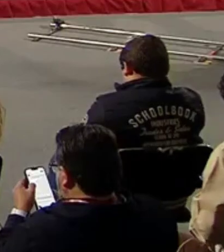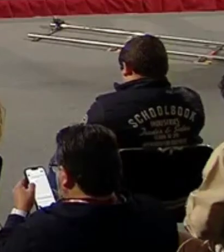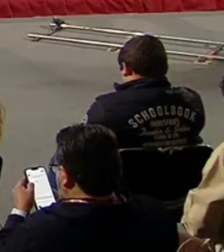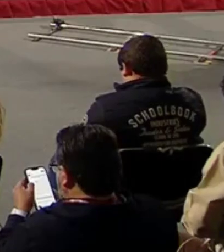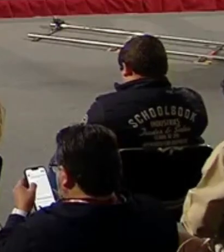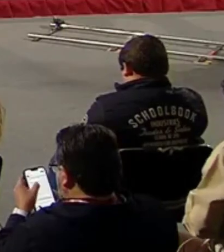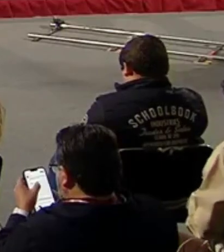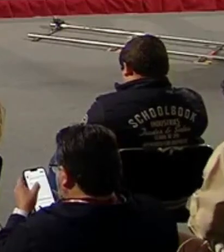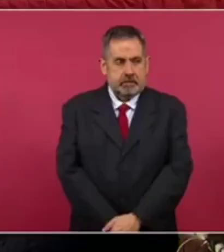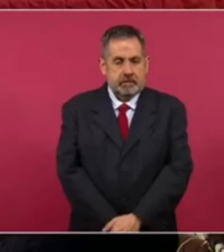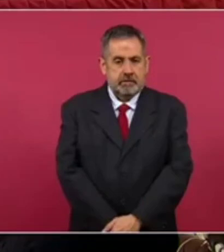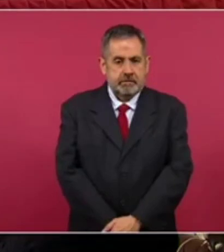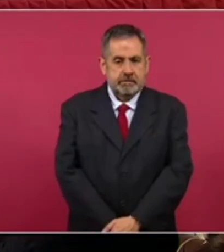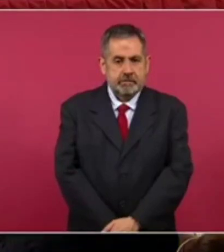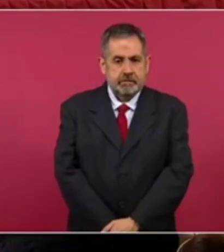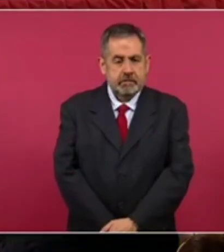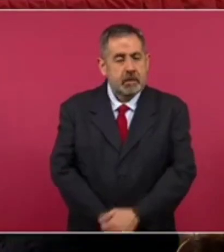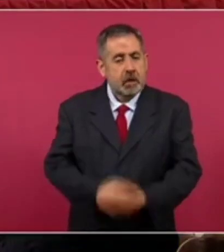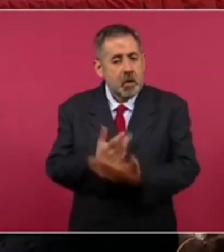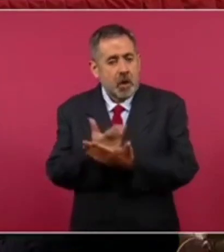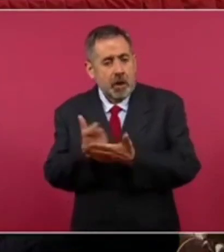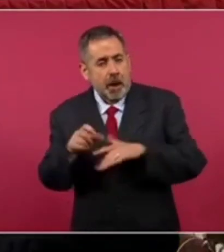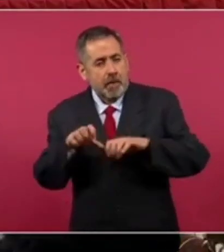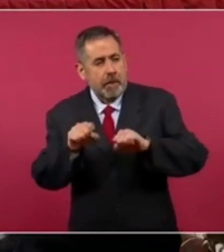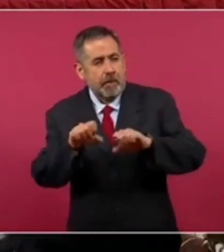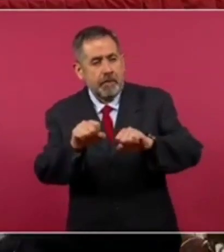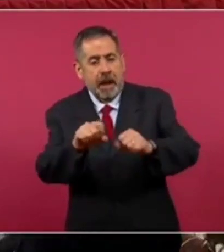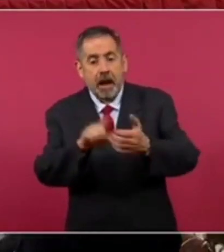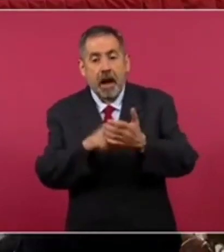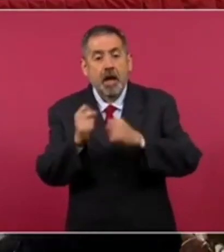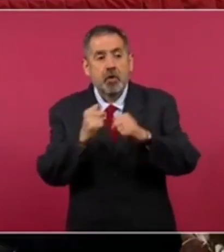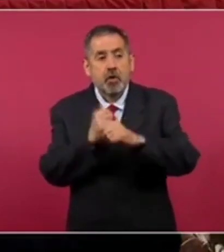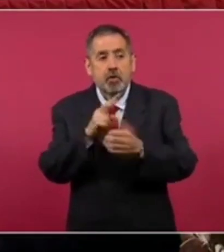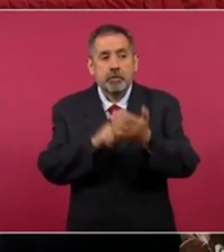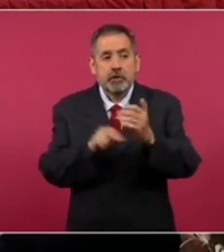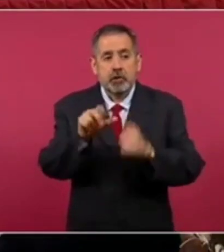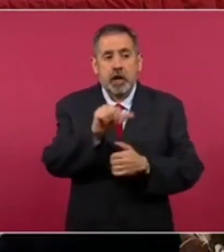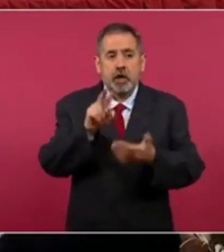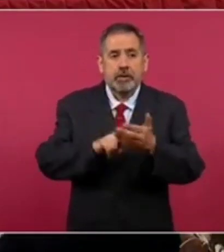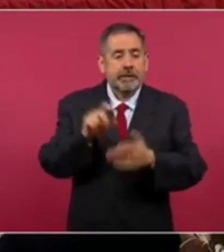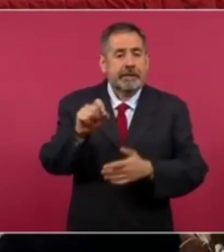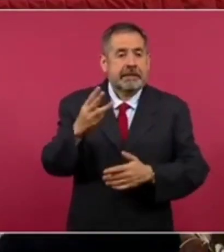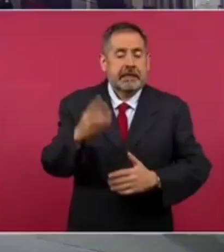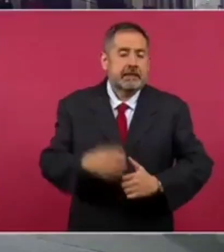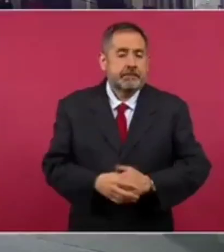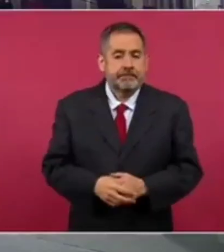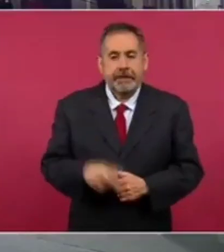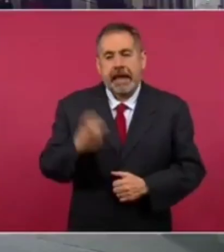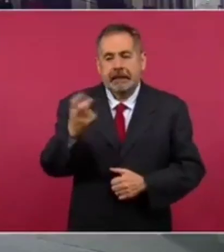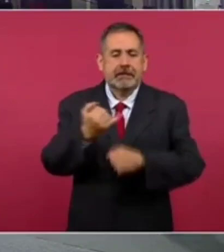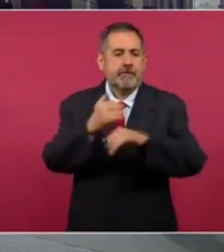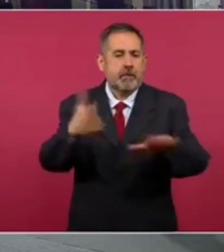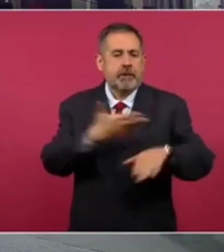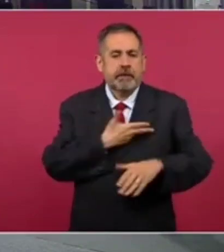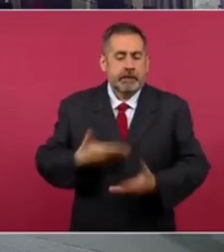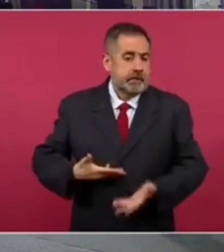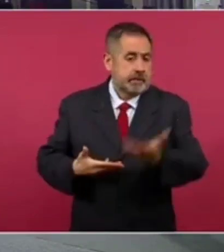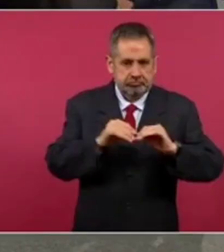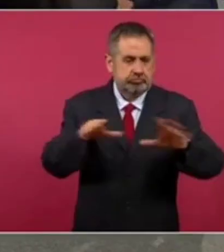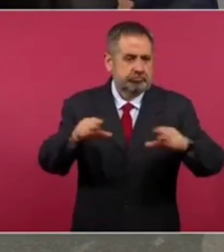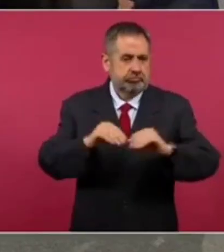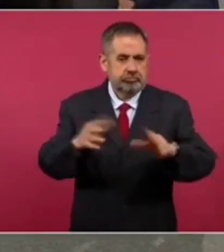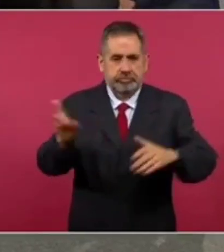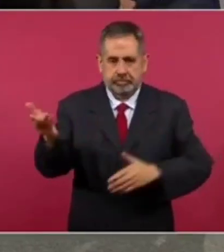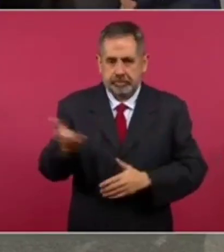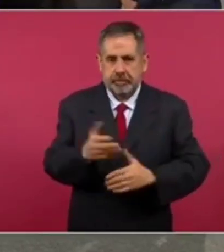adquisitivo, comparado de 2018 a 2023. Ese es el informe, presidente. Si le parece